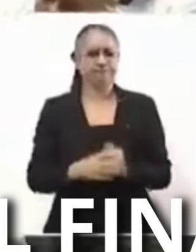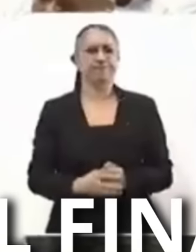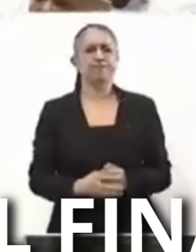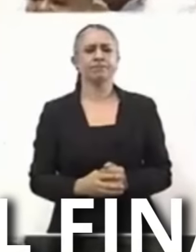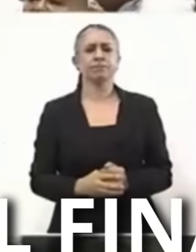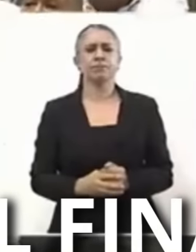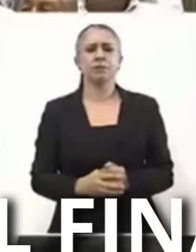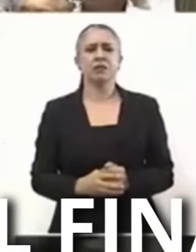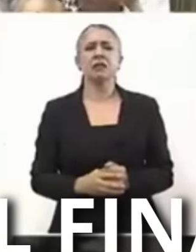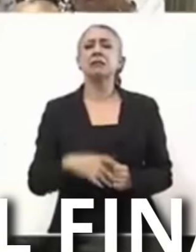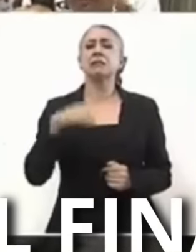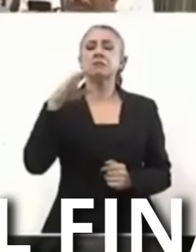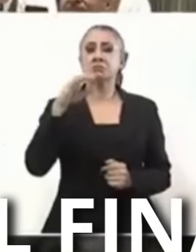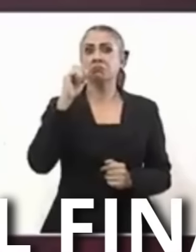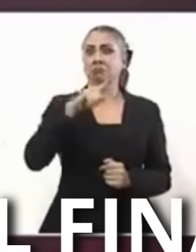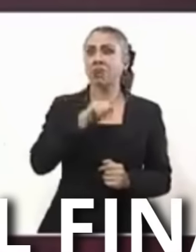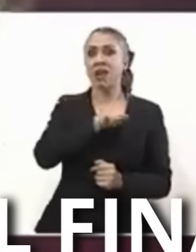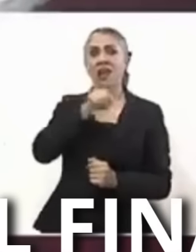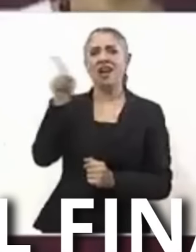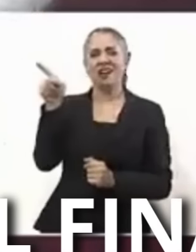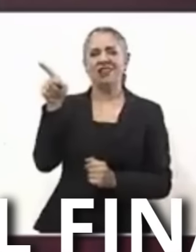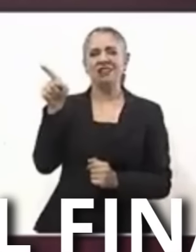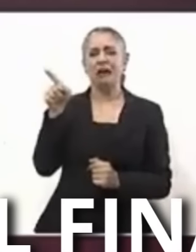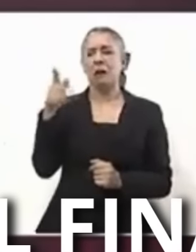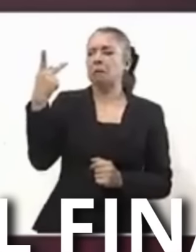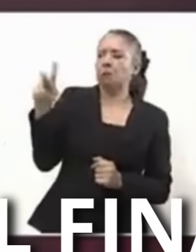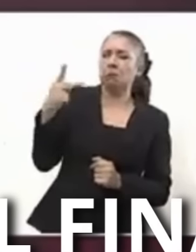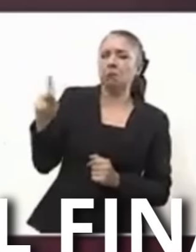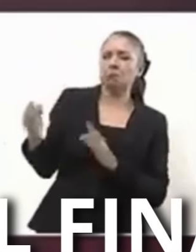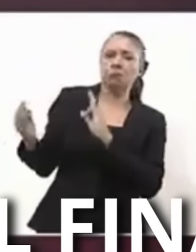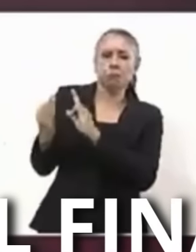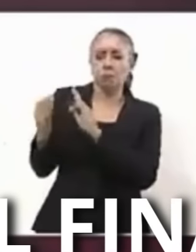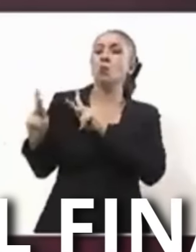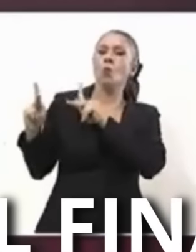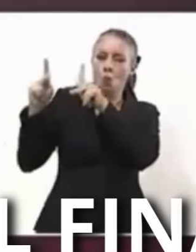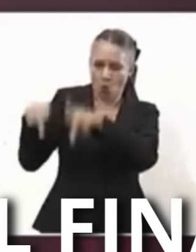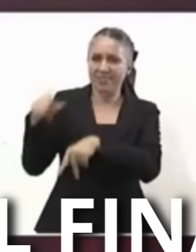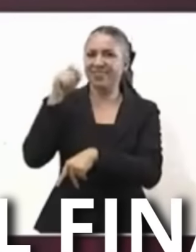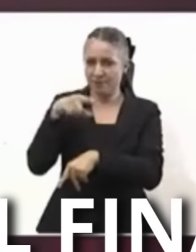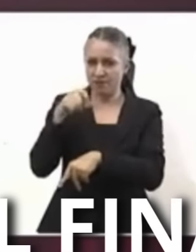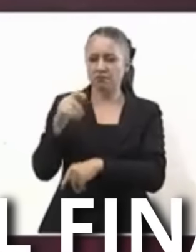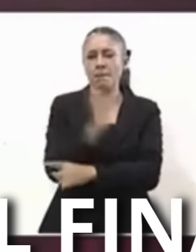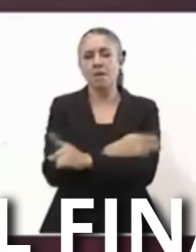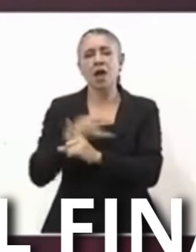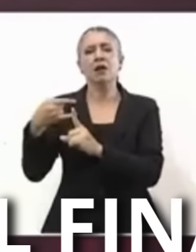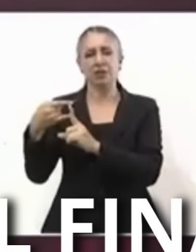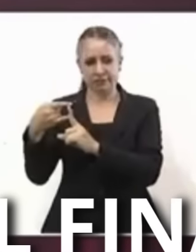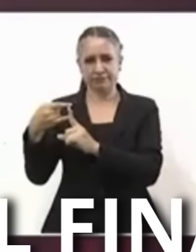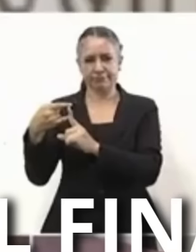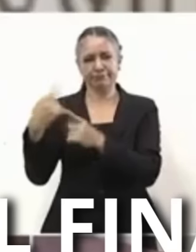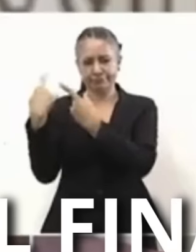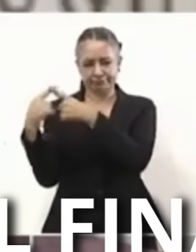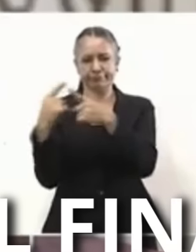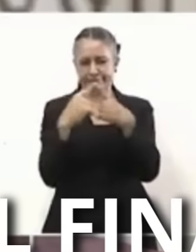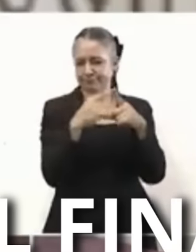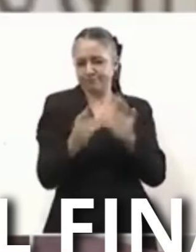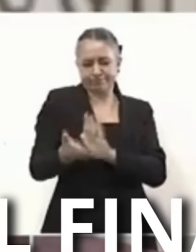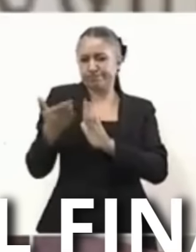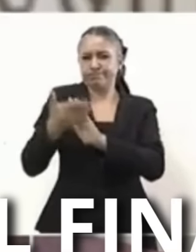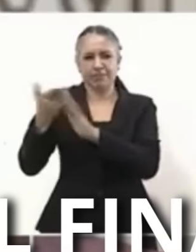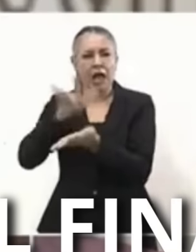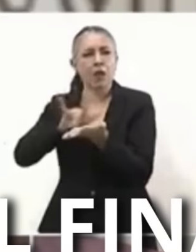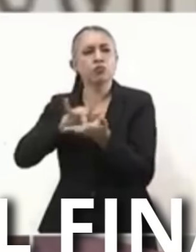Y allá en la costa El puente de federación Entre Puerto Vallarta Y Bahía de Banderas Entre otras obras De apoyo